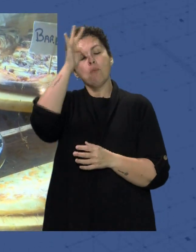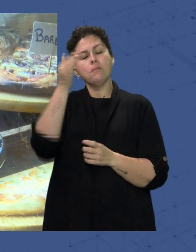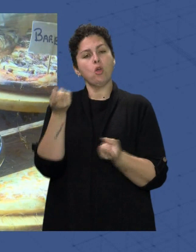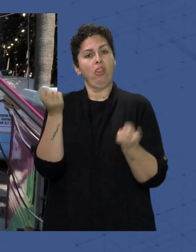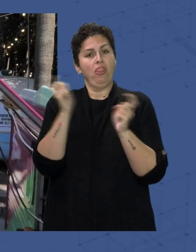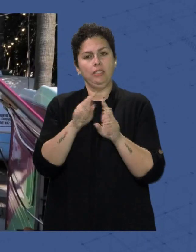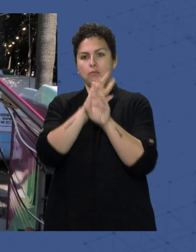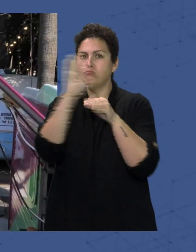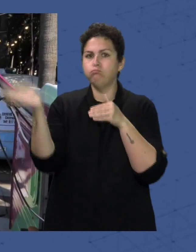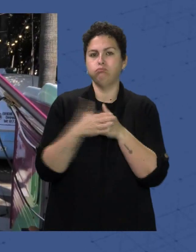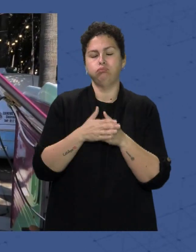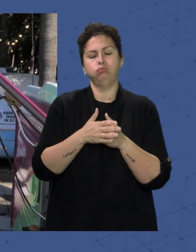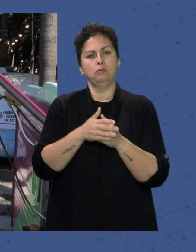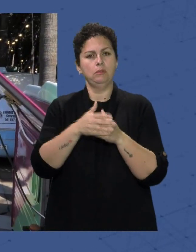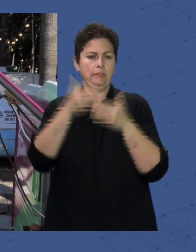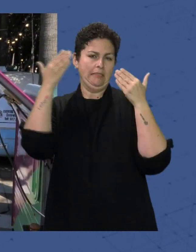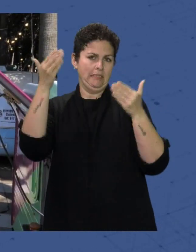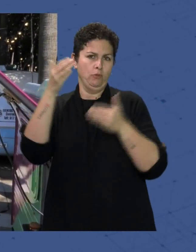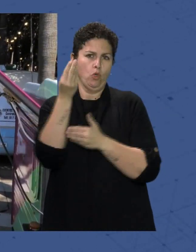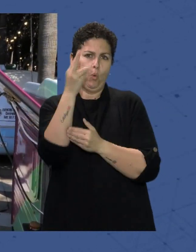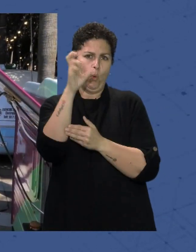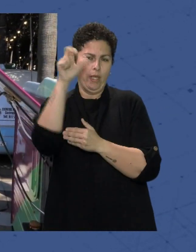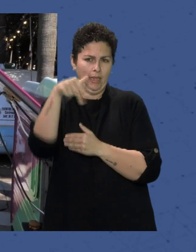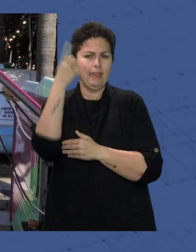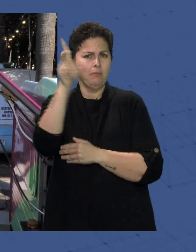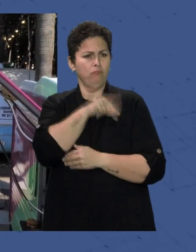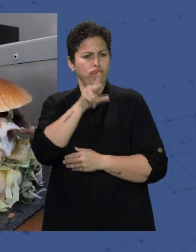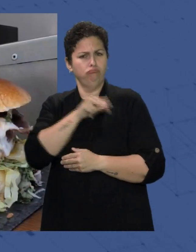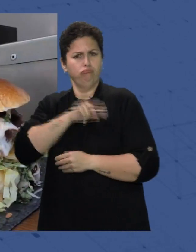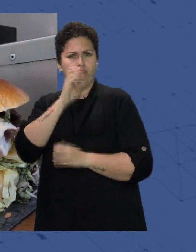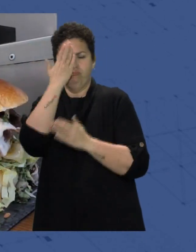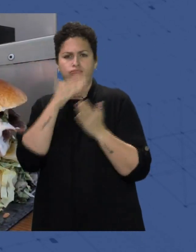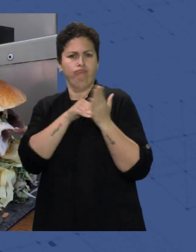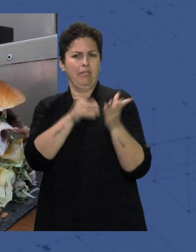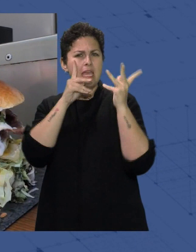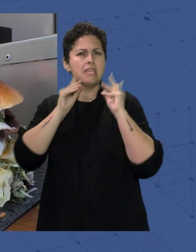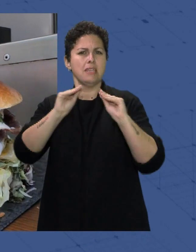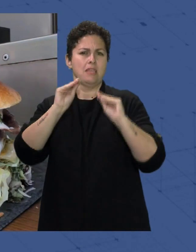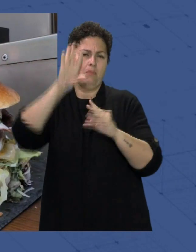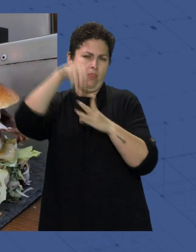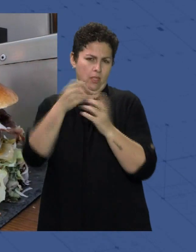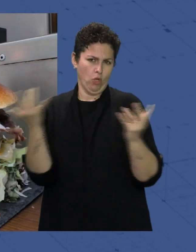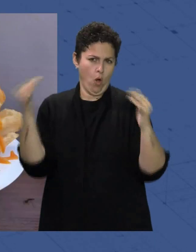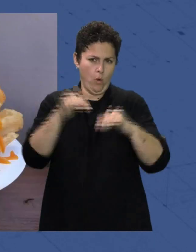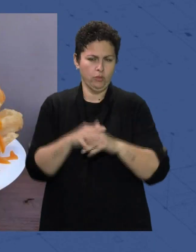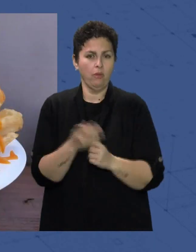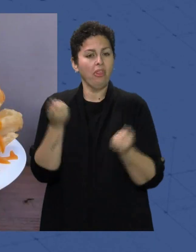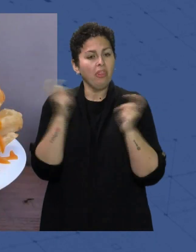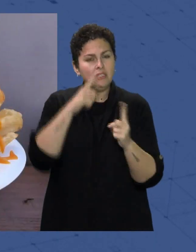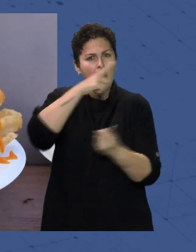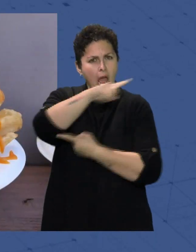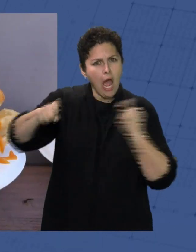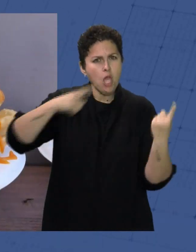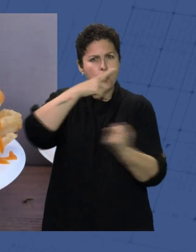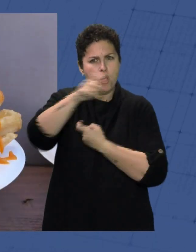concluyó con el tributo a Queen y con la entrega de premios y reconocimientos a los FUTRAC más destacados de este encuentro una cita que cada año tiene más